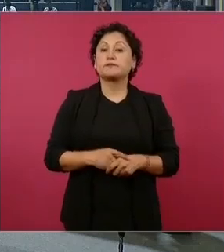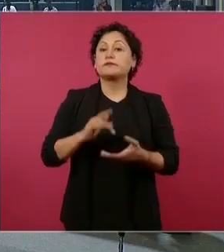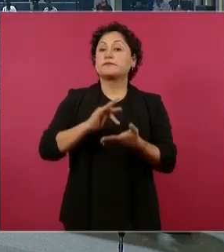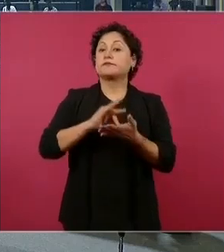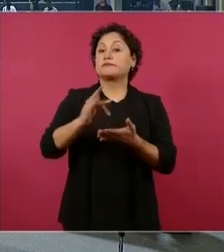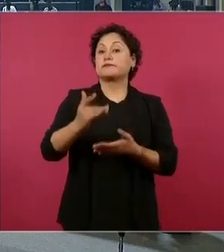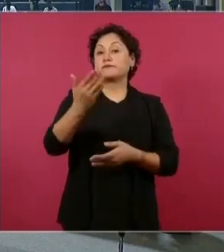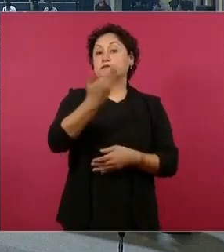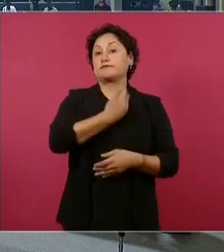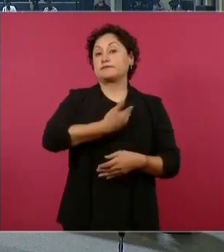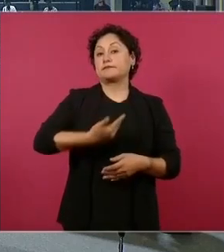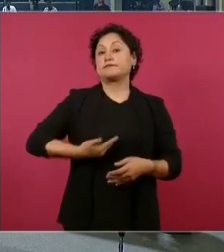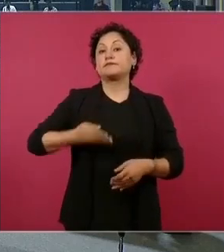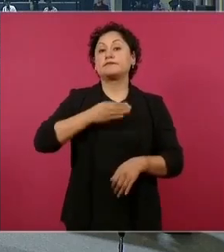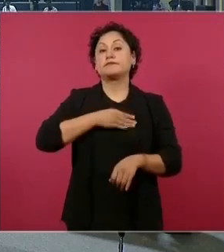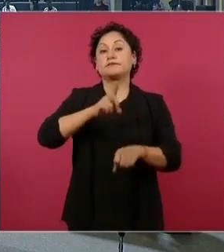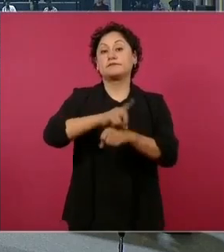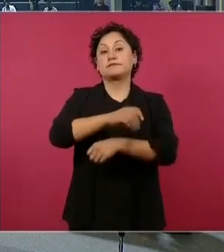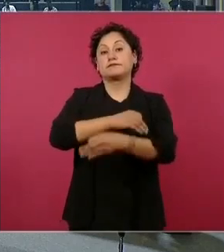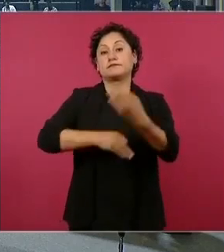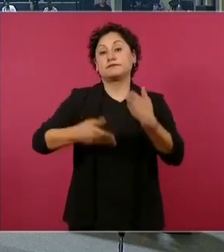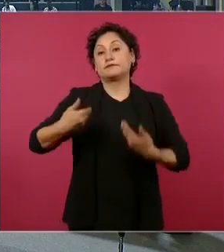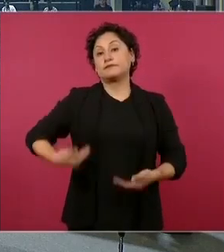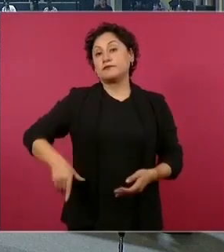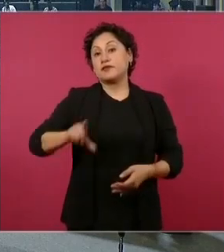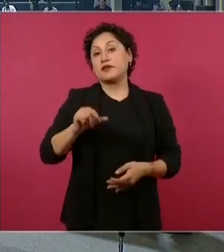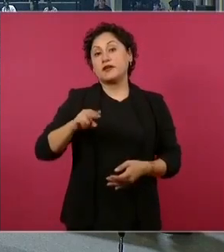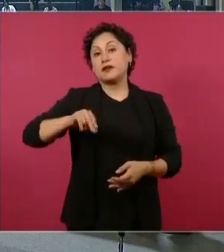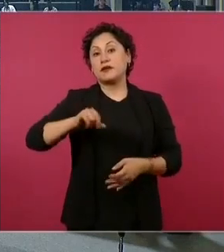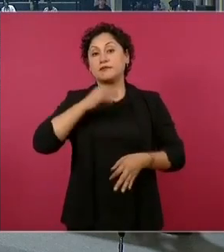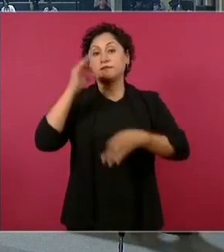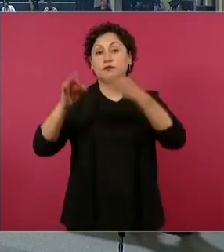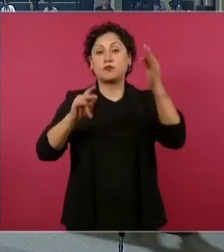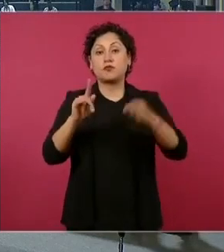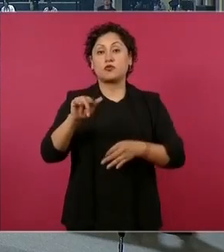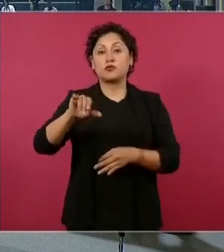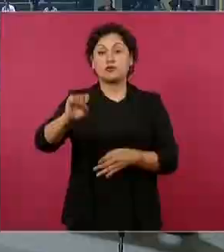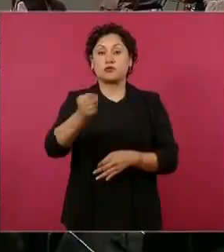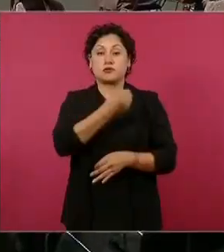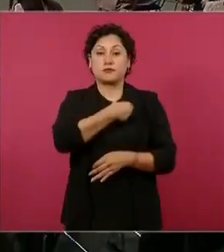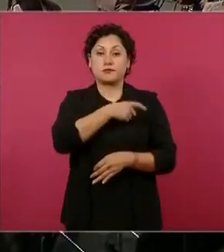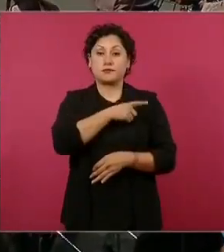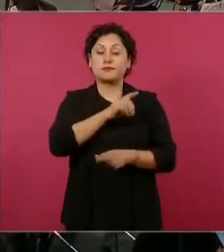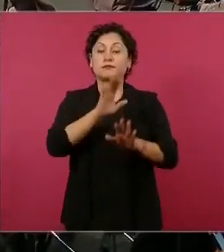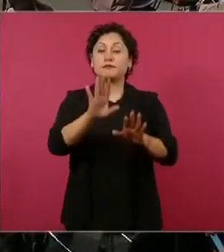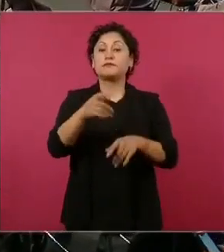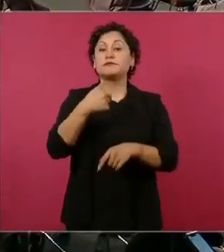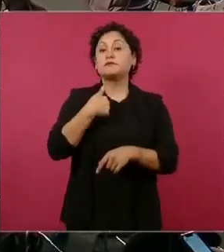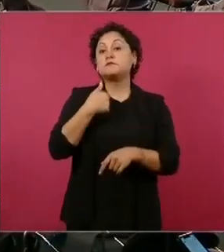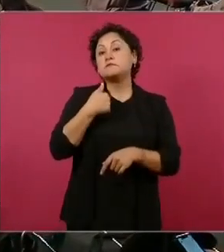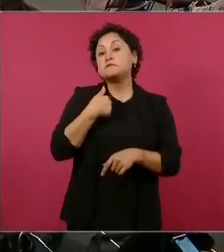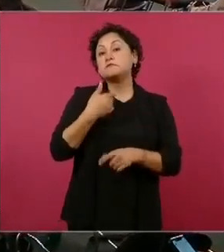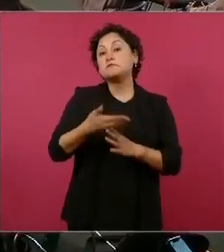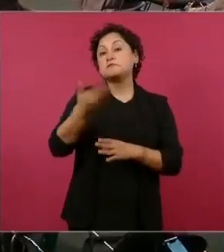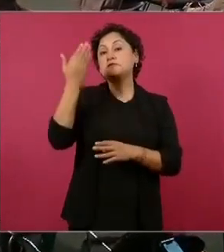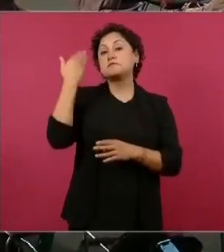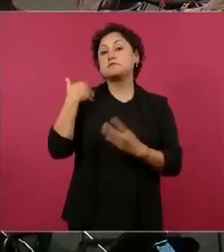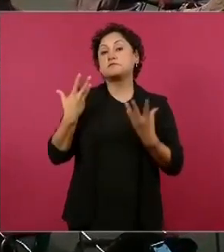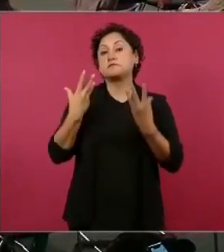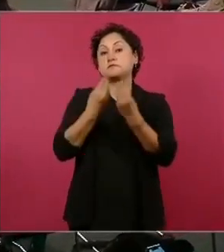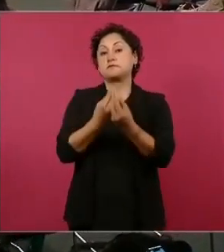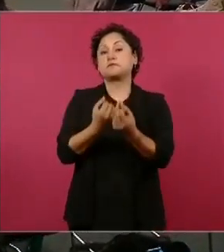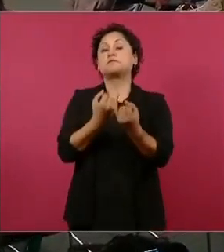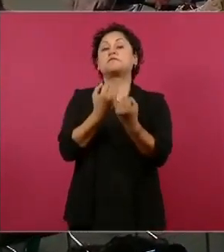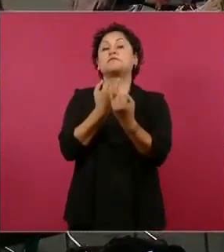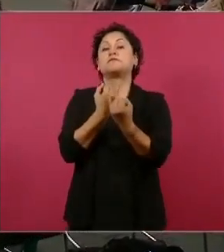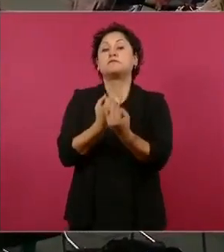Presidente, muy buenos días a todas y a todos. Liliana Nable de Pulso Saludable. Señor presidente, me tocó estar con ustedes el día de la inauguración del rompeolas allá